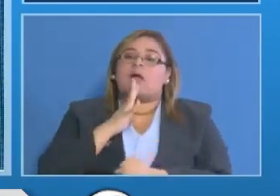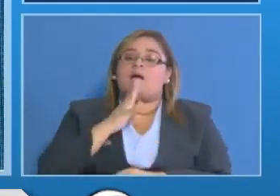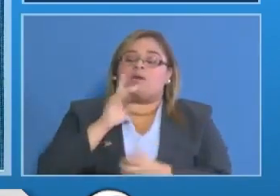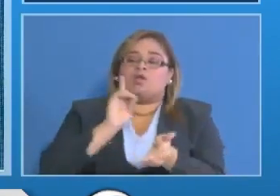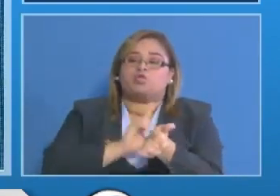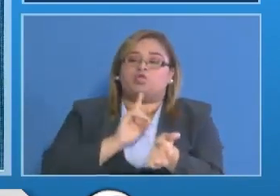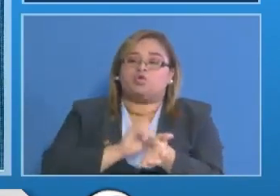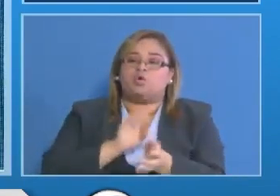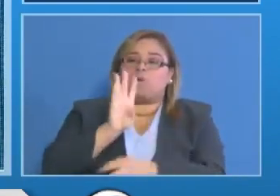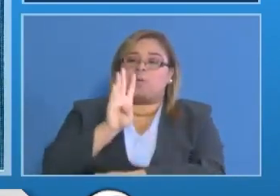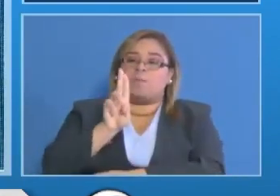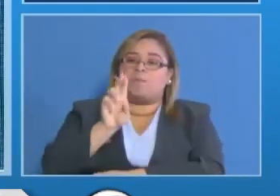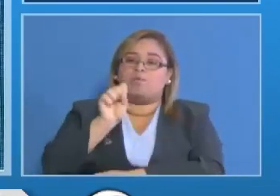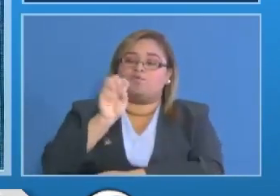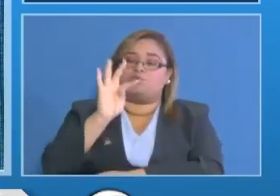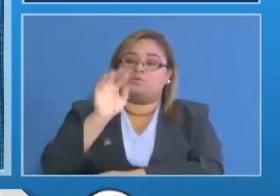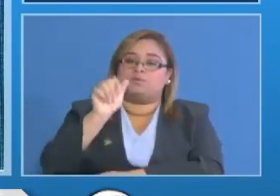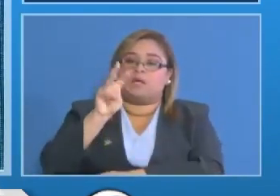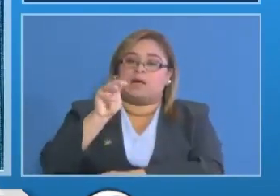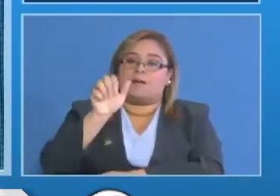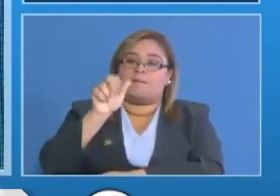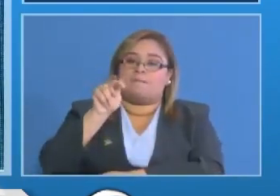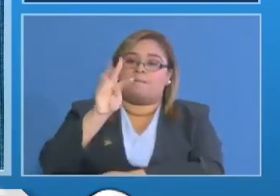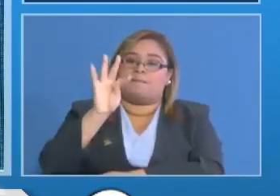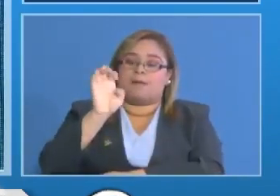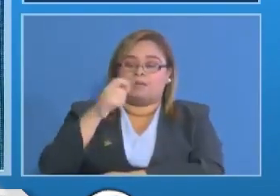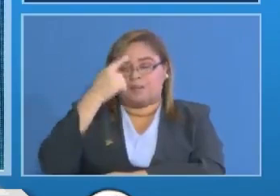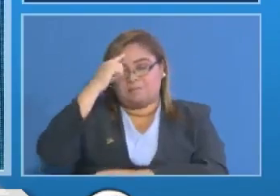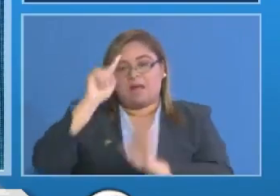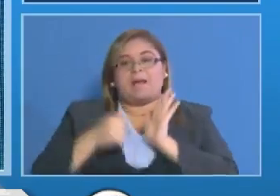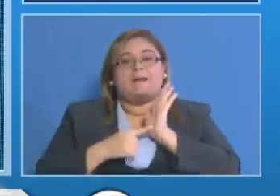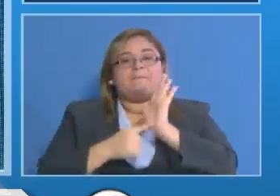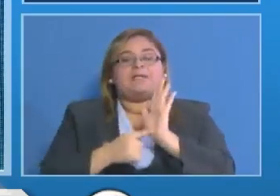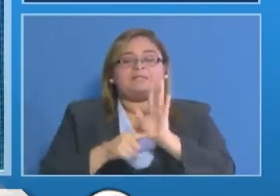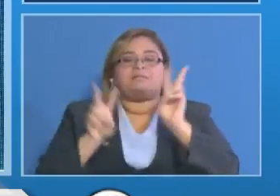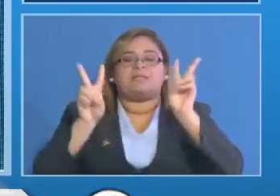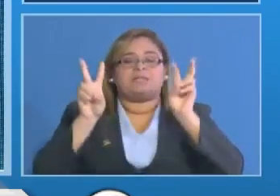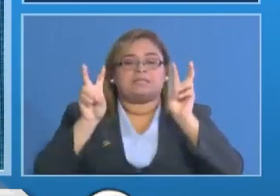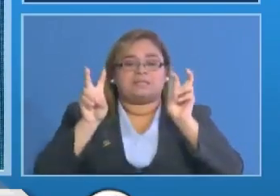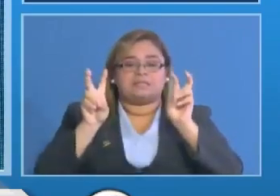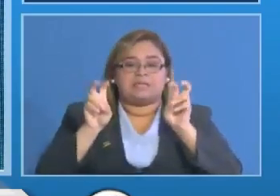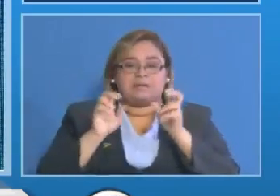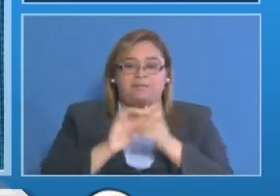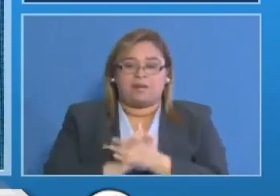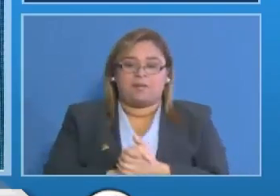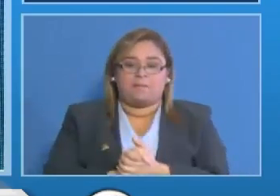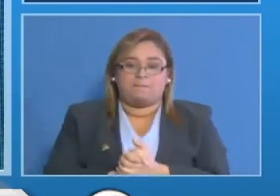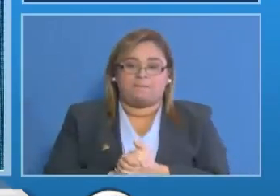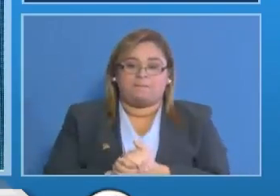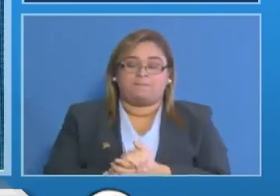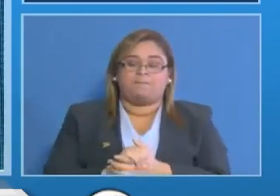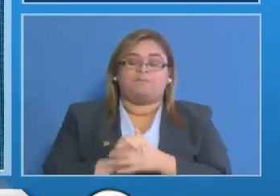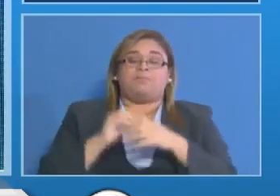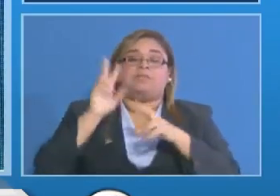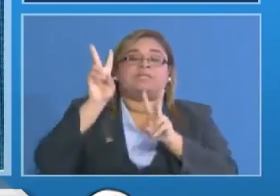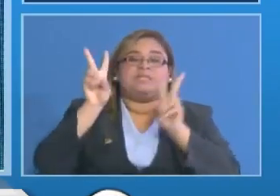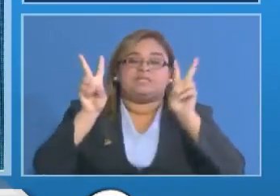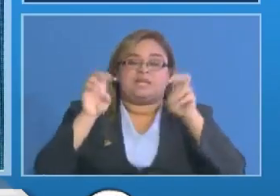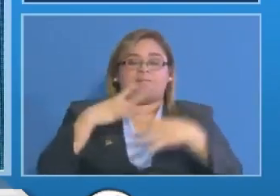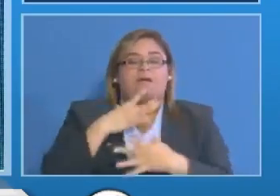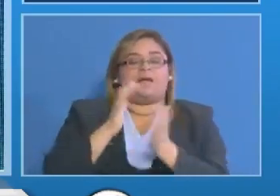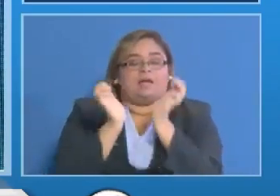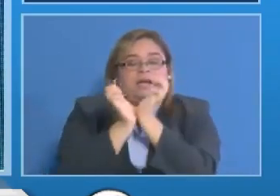para que nos presentara los temas relacionados en tema de la caja del seguro